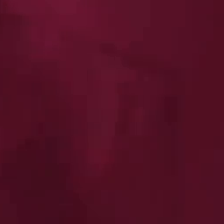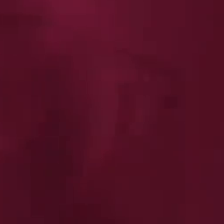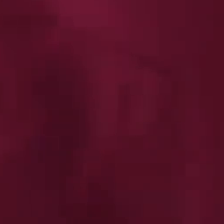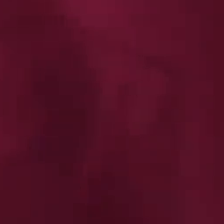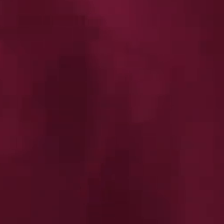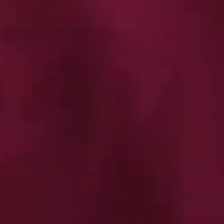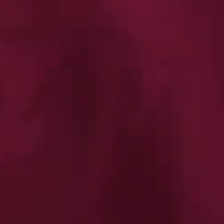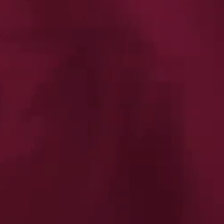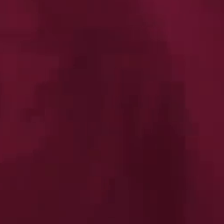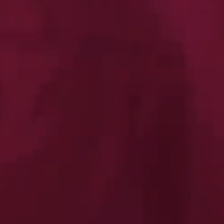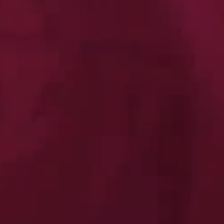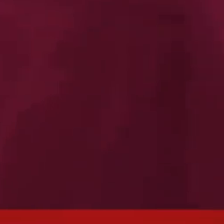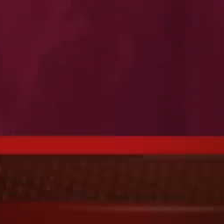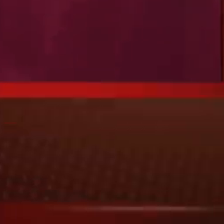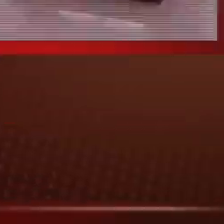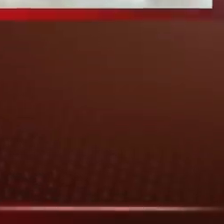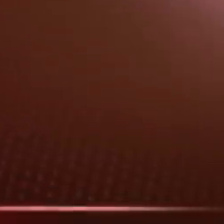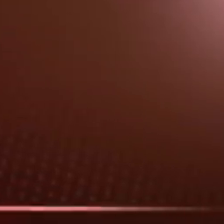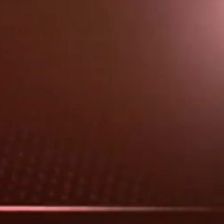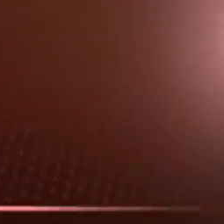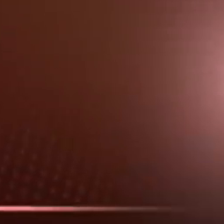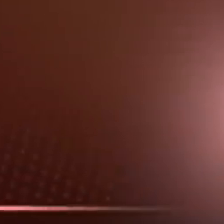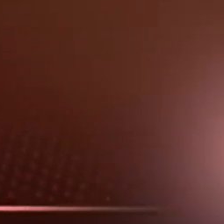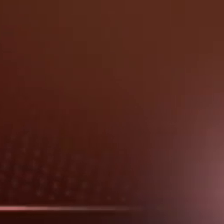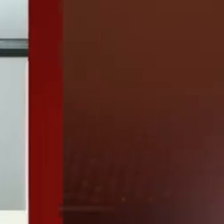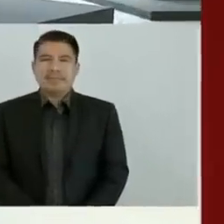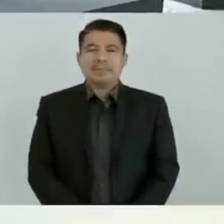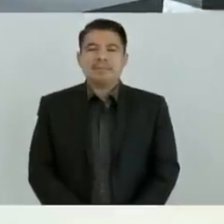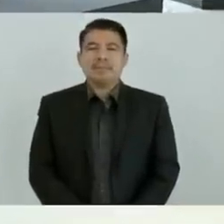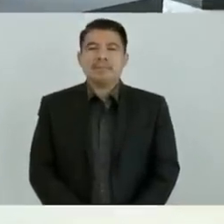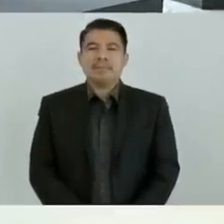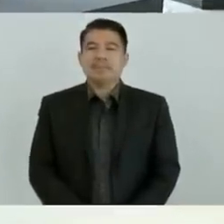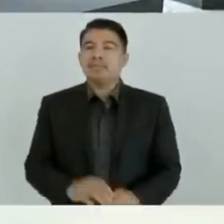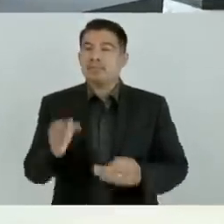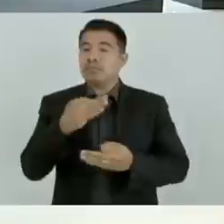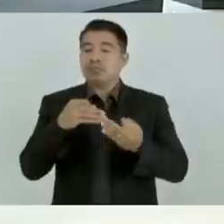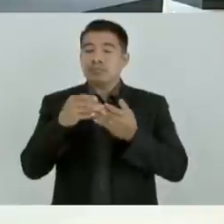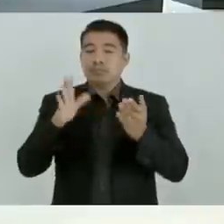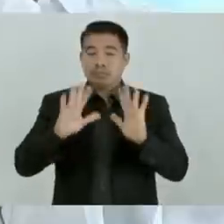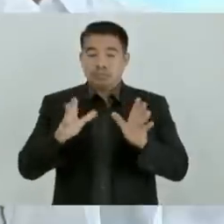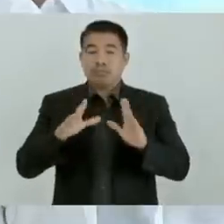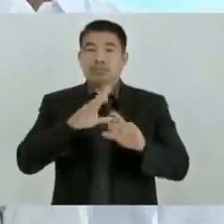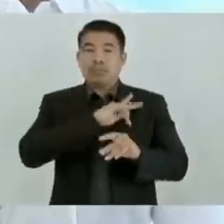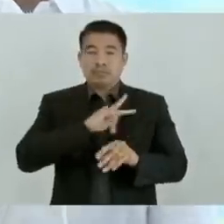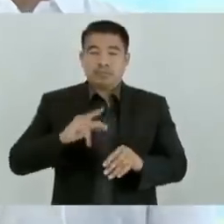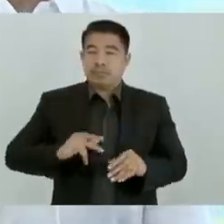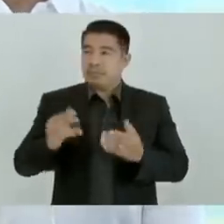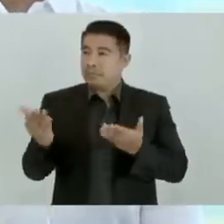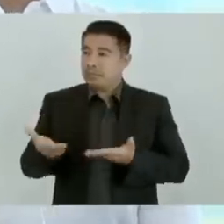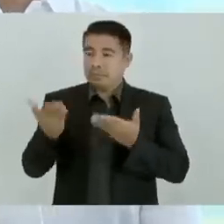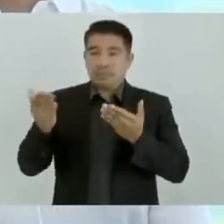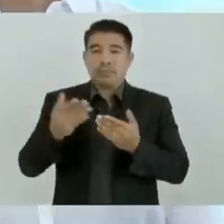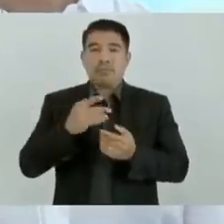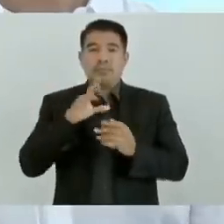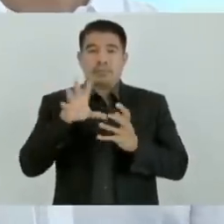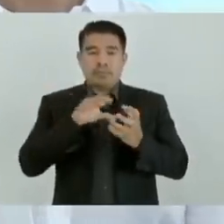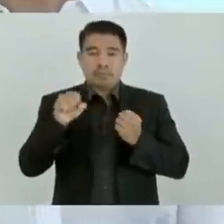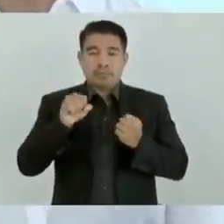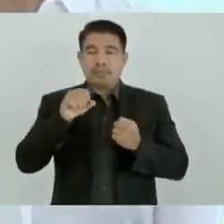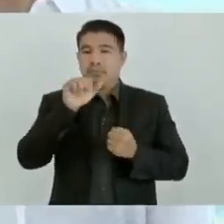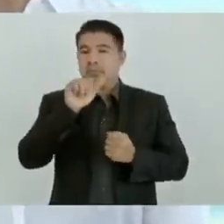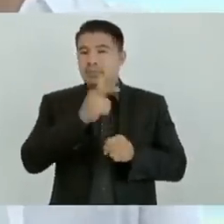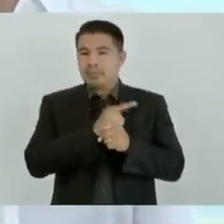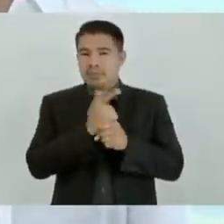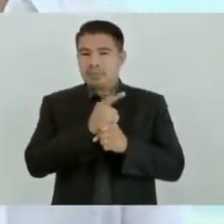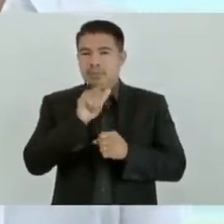Gobierno de Chiapas En estos momentos, el Presidente Constitucional de los Estados Unidos Mexicanos, Lic.